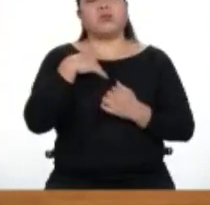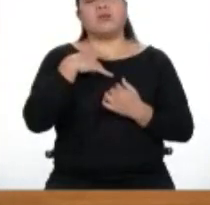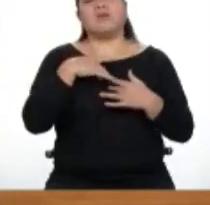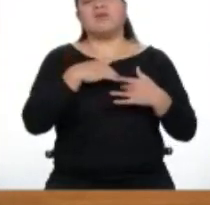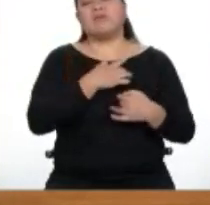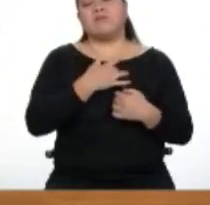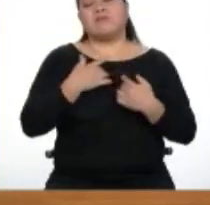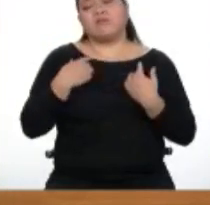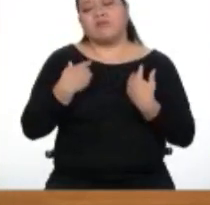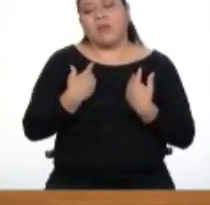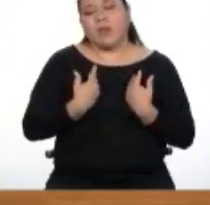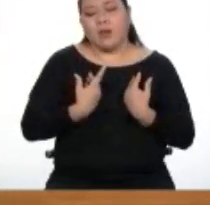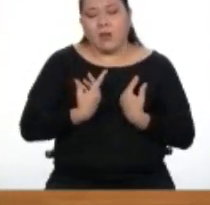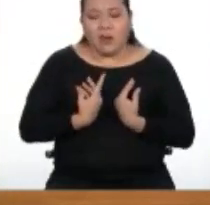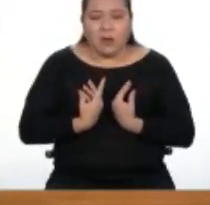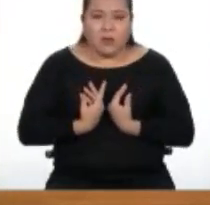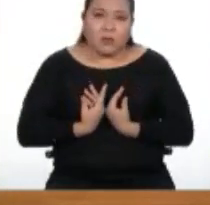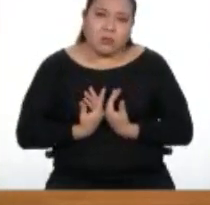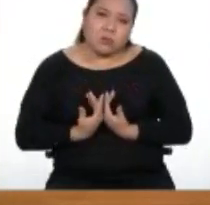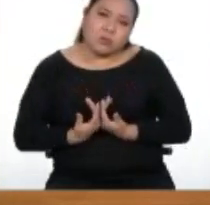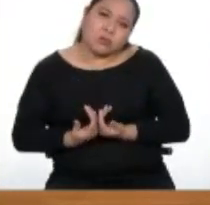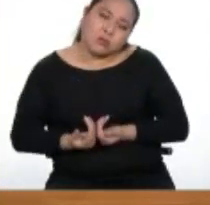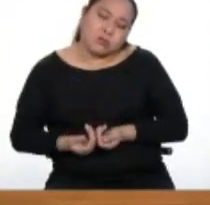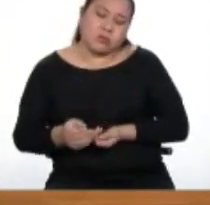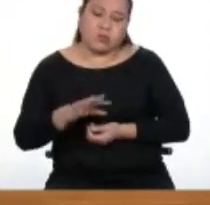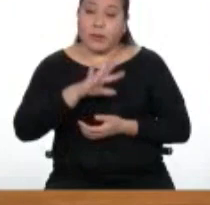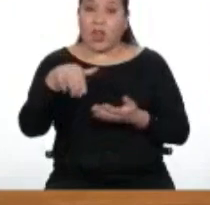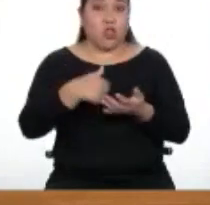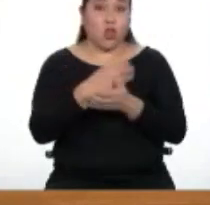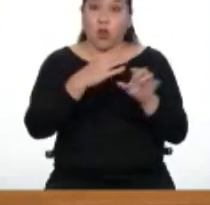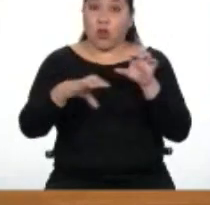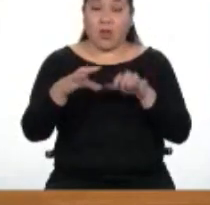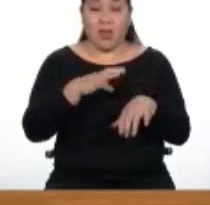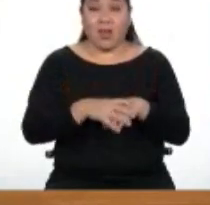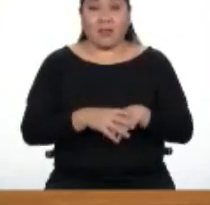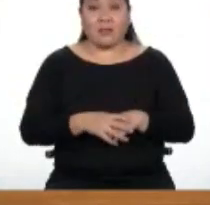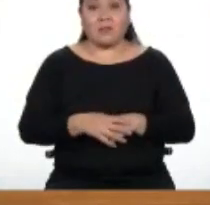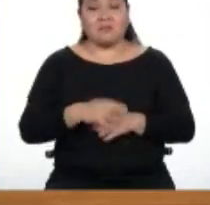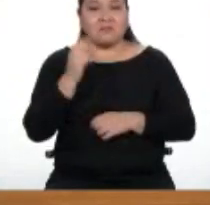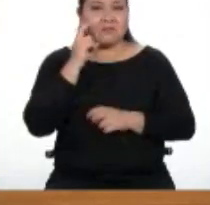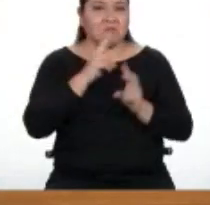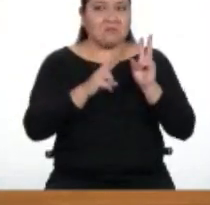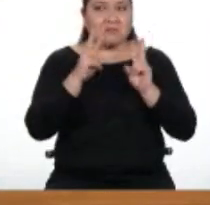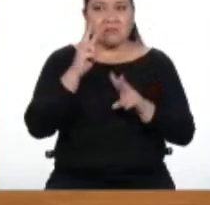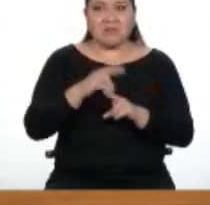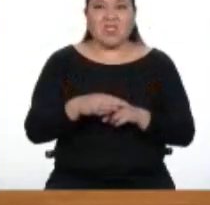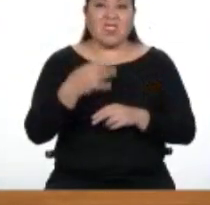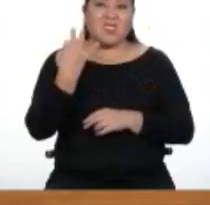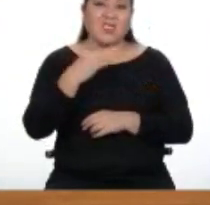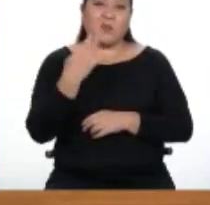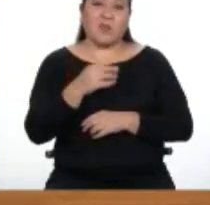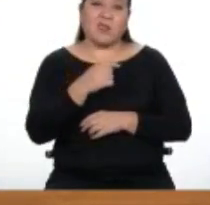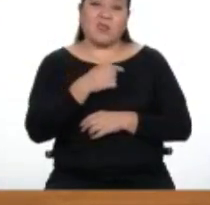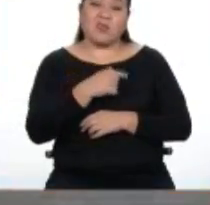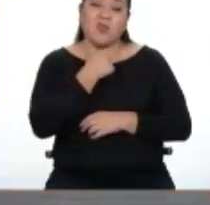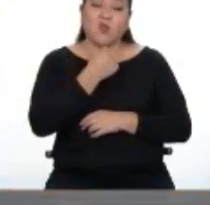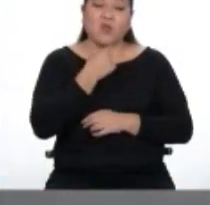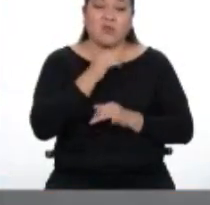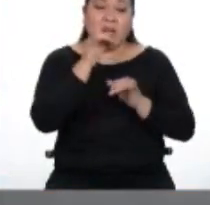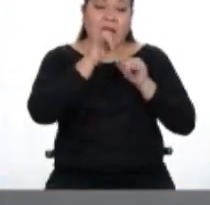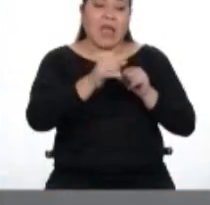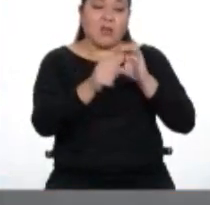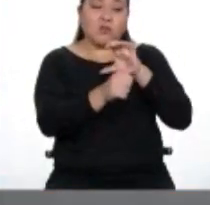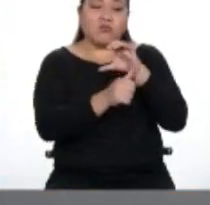y el entusiasmo para todo tipo de actividades. Y por lo general, nos refugiamos en un lugar seguro.